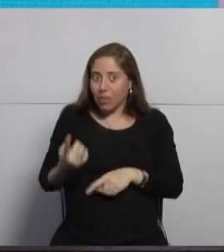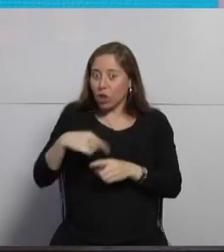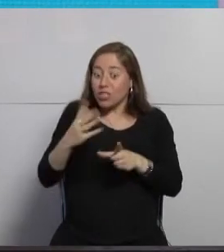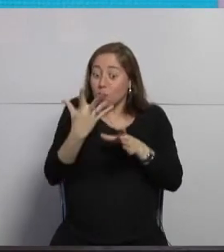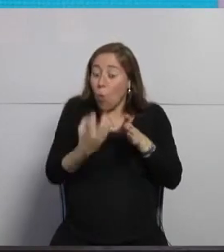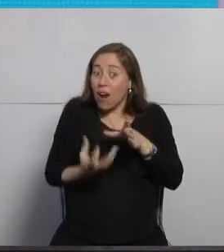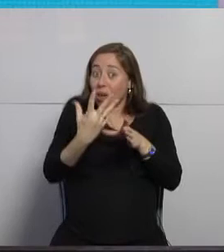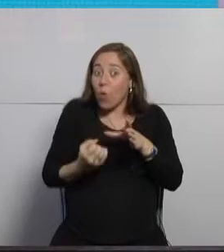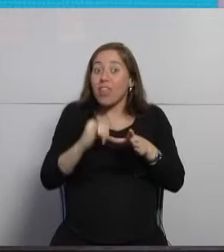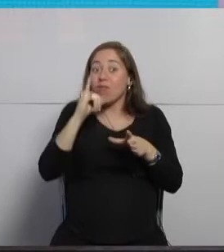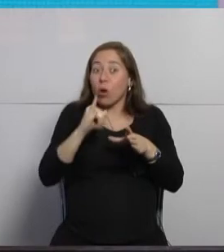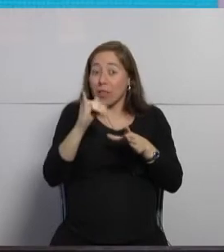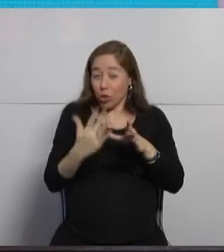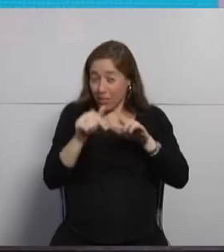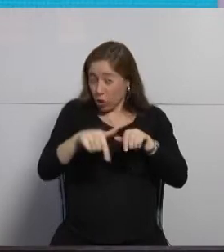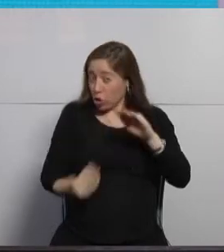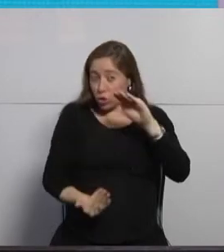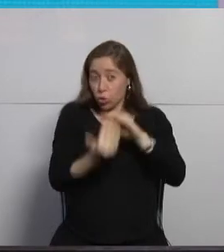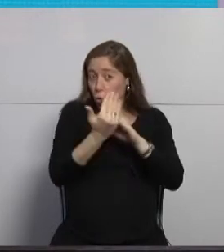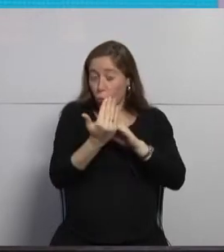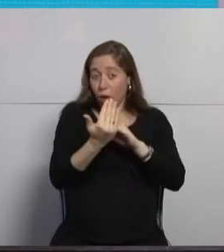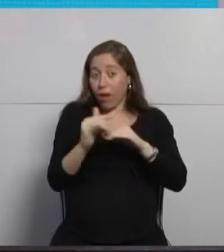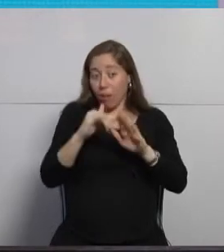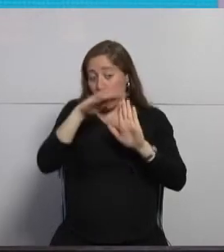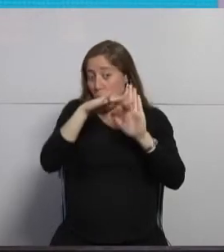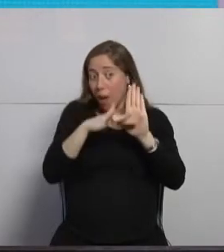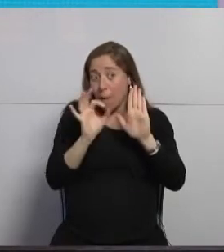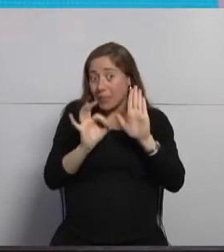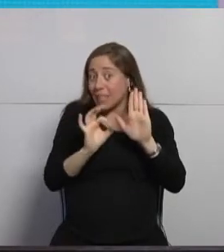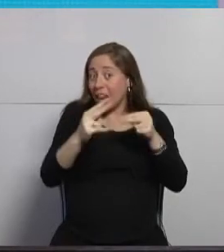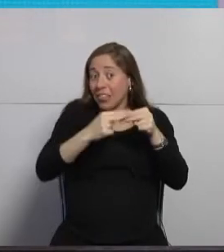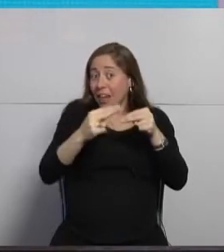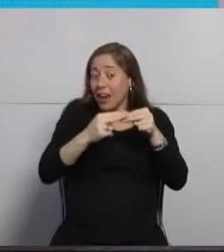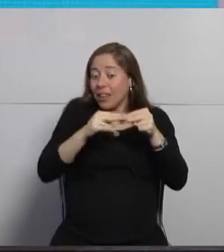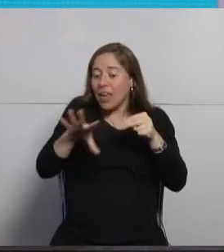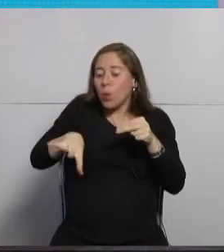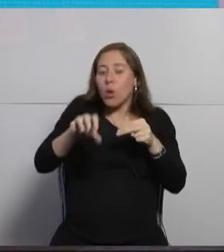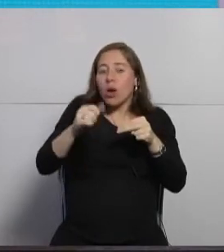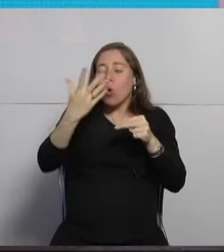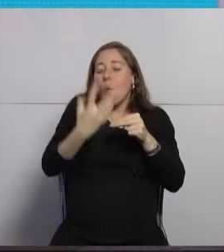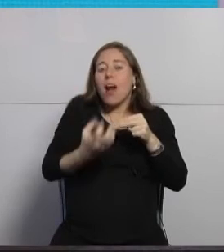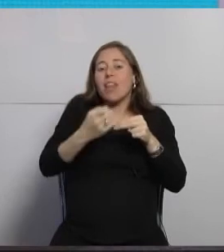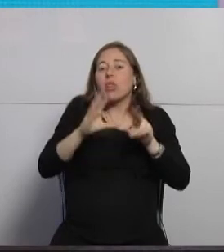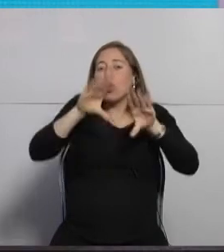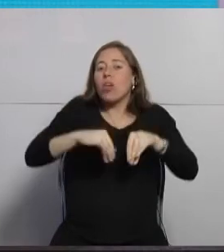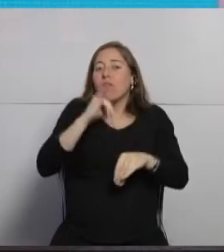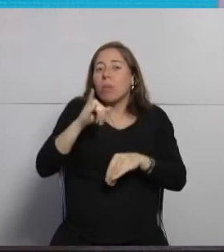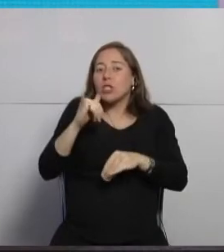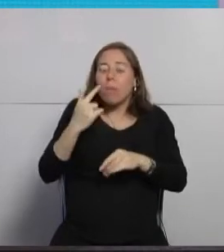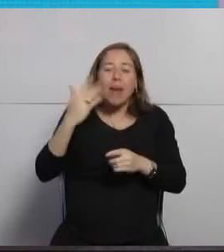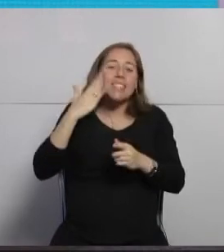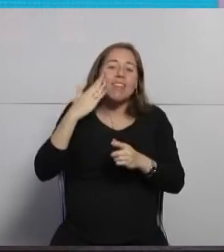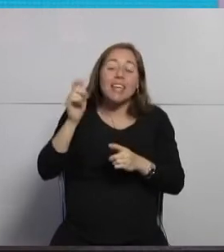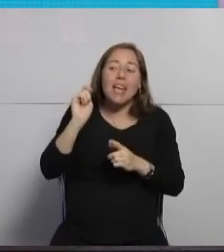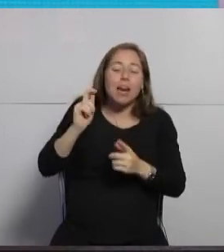asociado a una plataforma de software centralizada que permite gestionar los eventos por